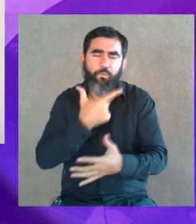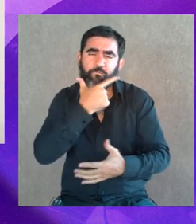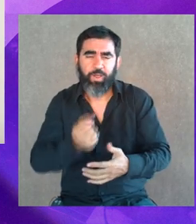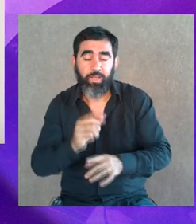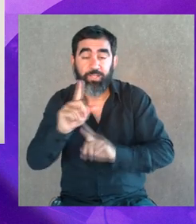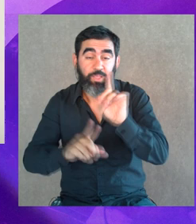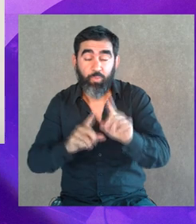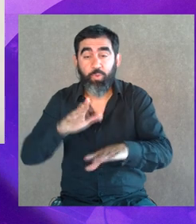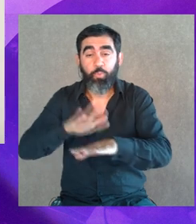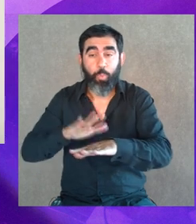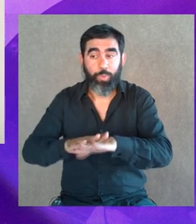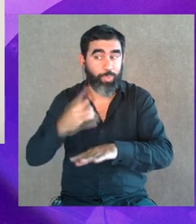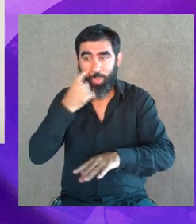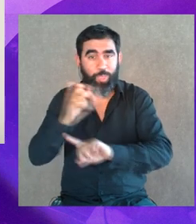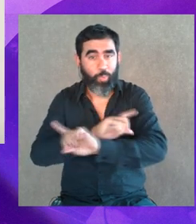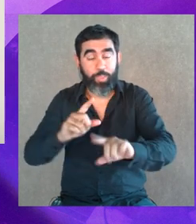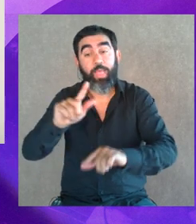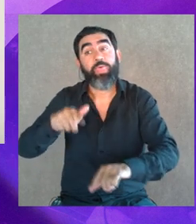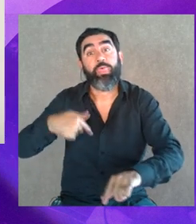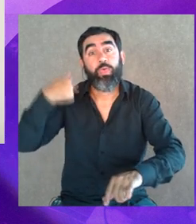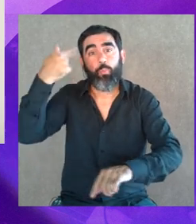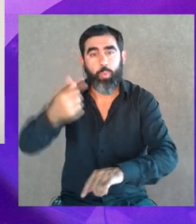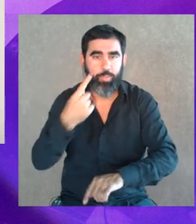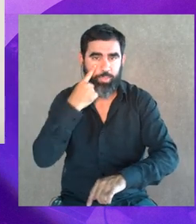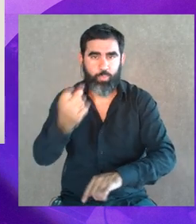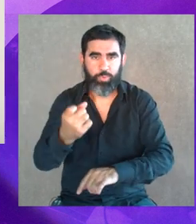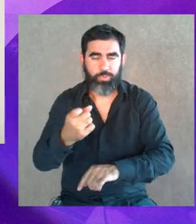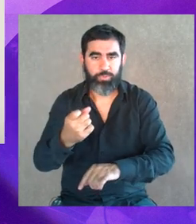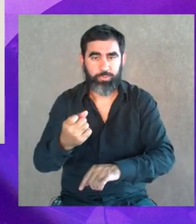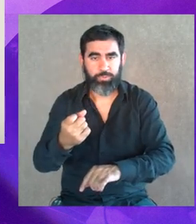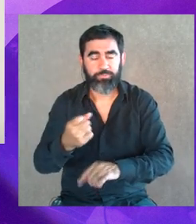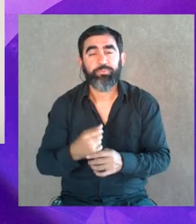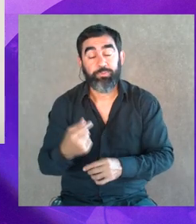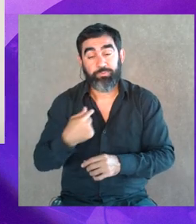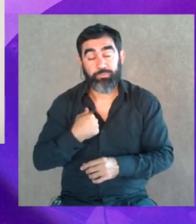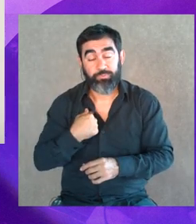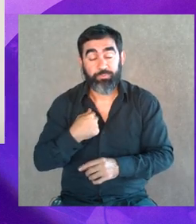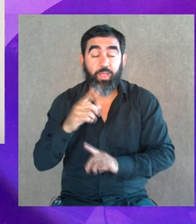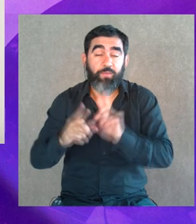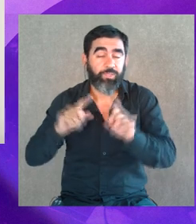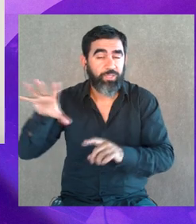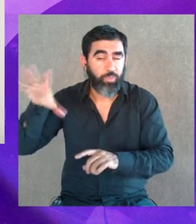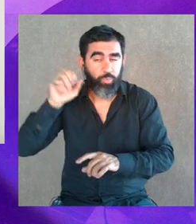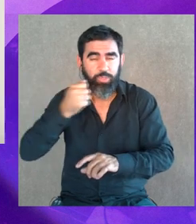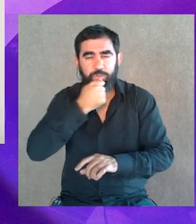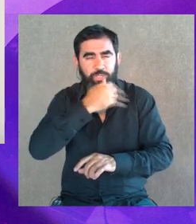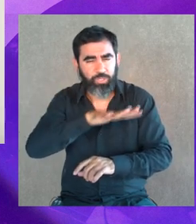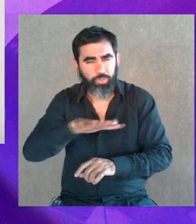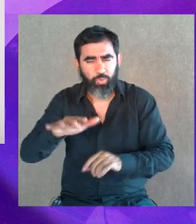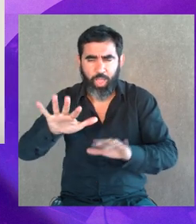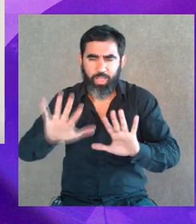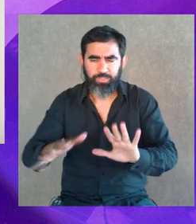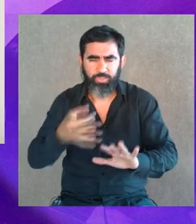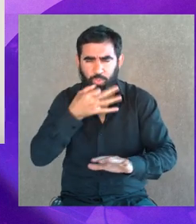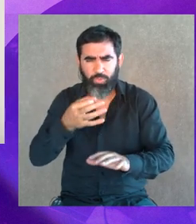situación así, en el momento no lo ves, lo ves después. Y yo escuchaba historias